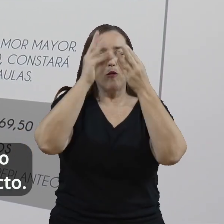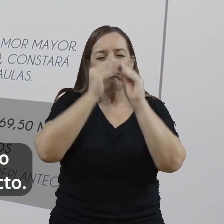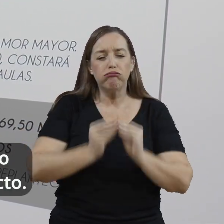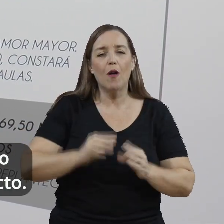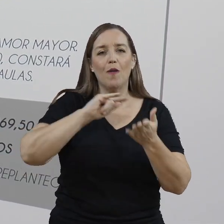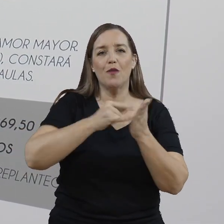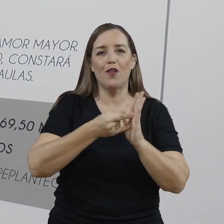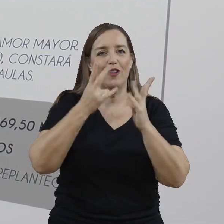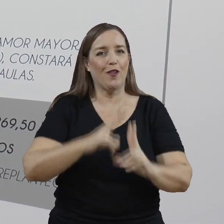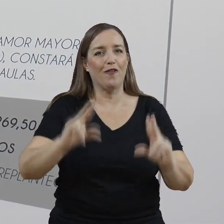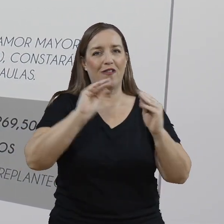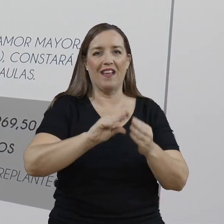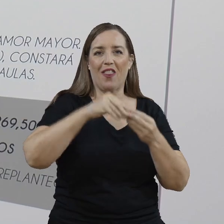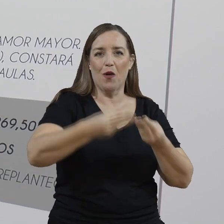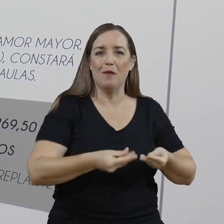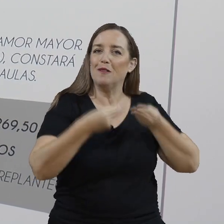de redactar el proyecto.